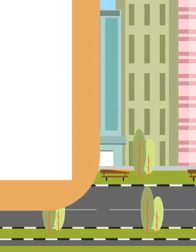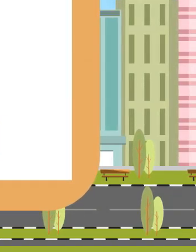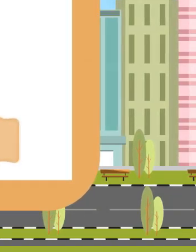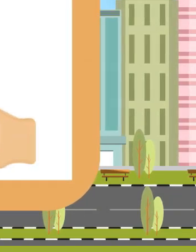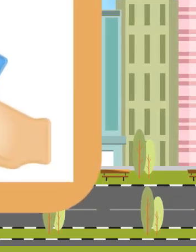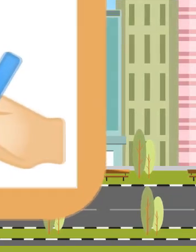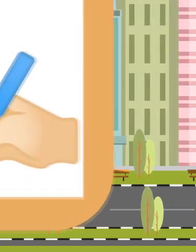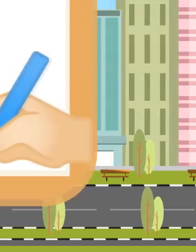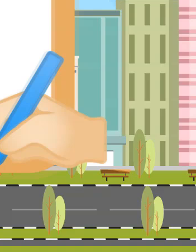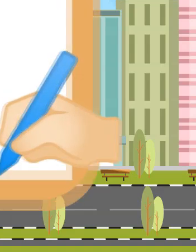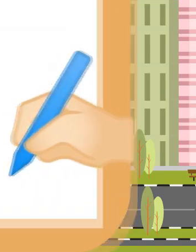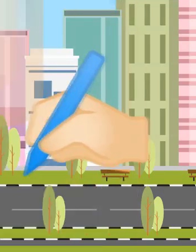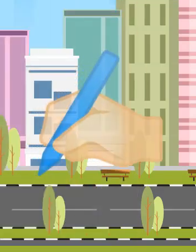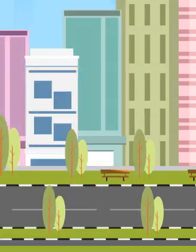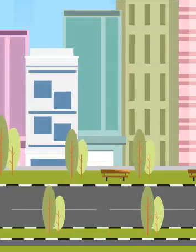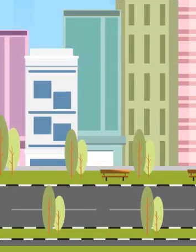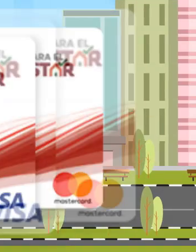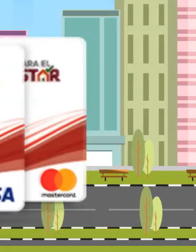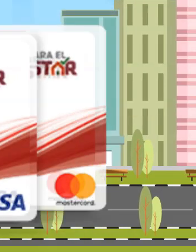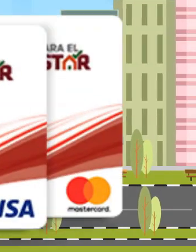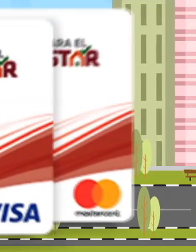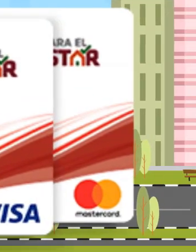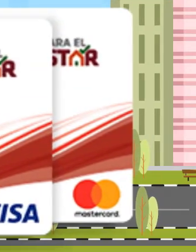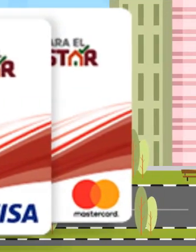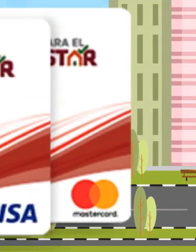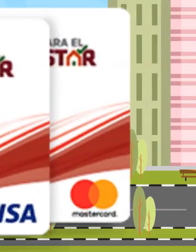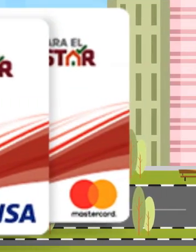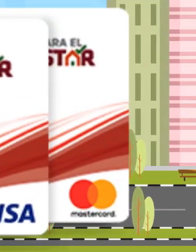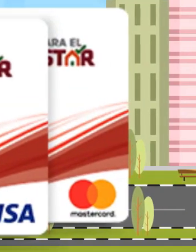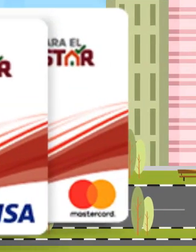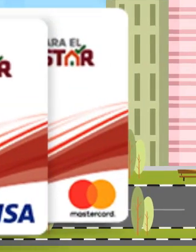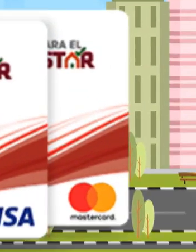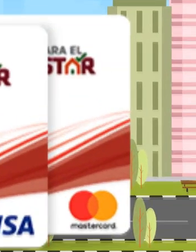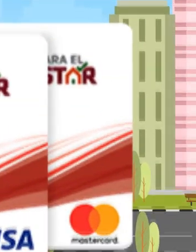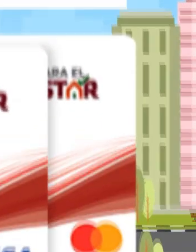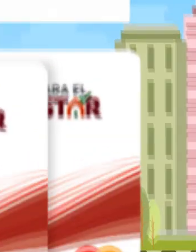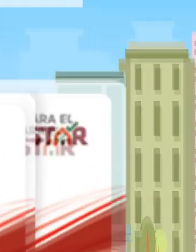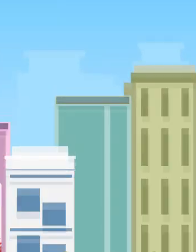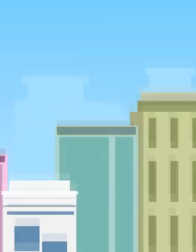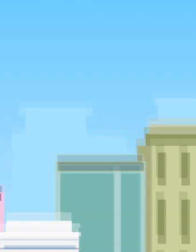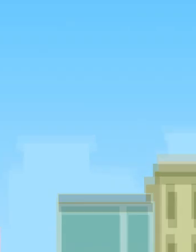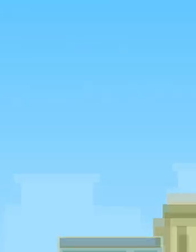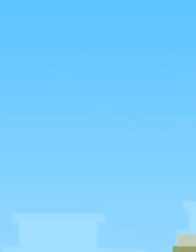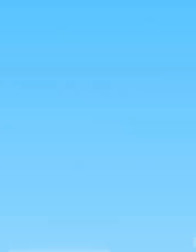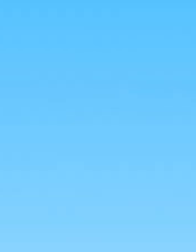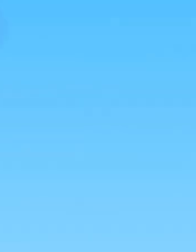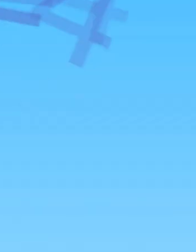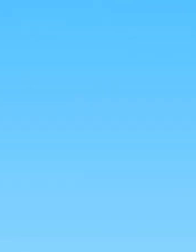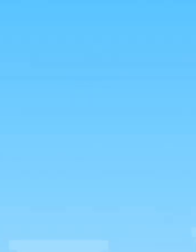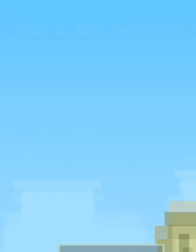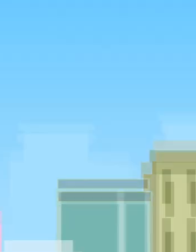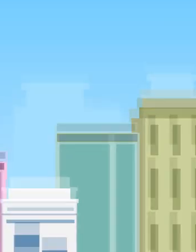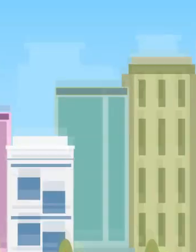65 años y más a los beneficios de la pensión del adulto mayor. El presidente informó además que cuando se llegue a enero de